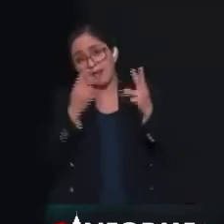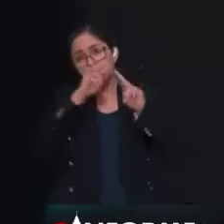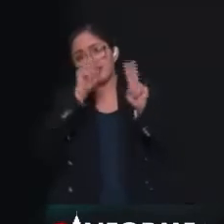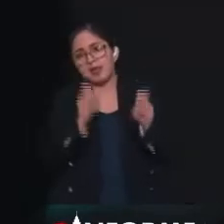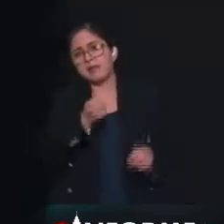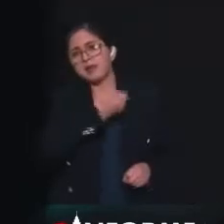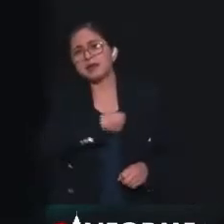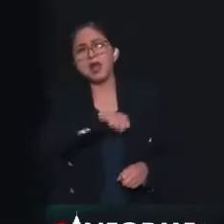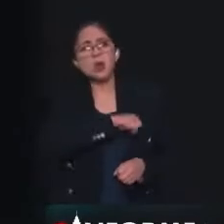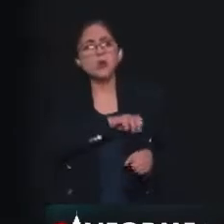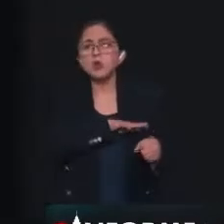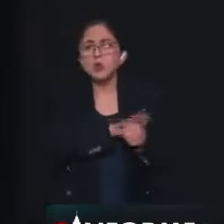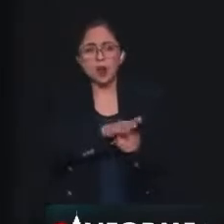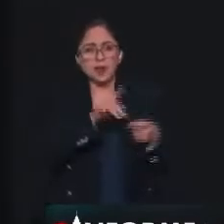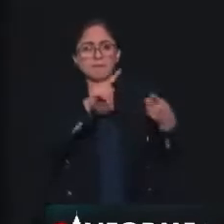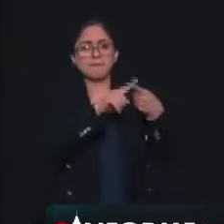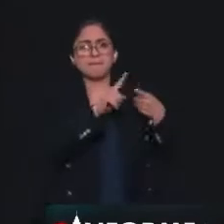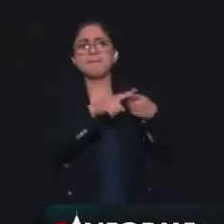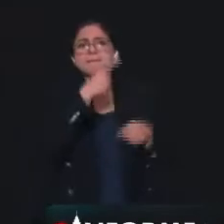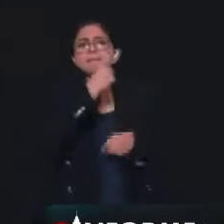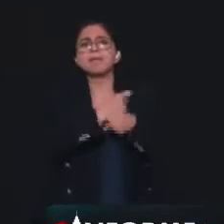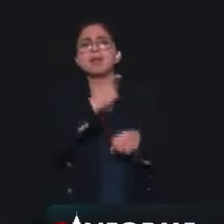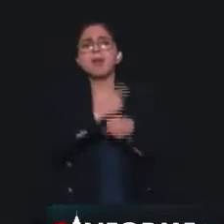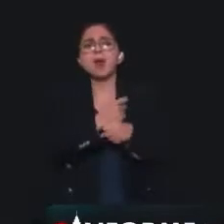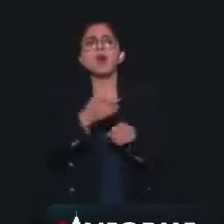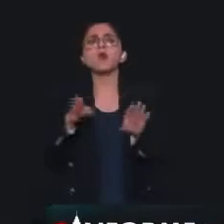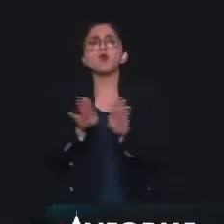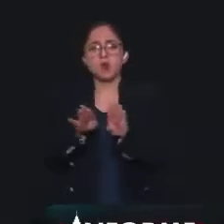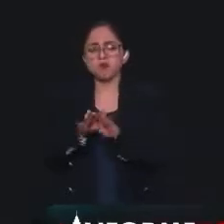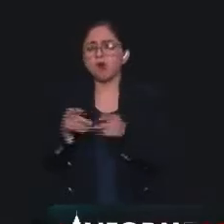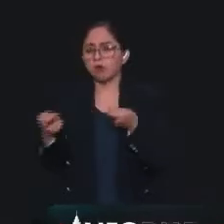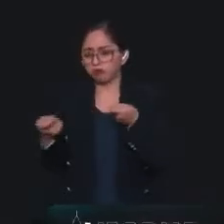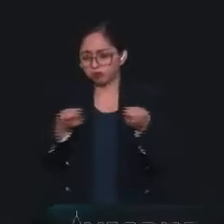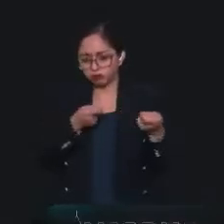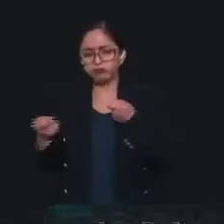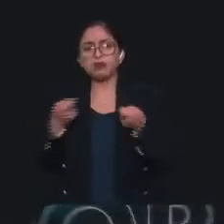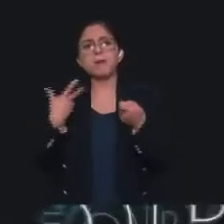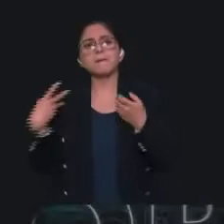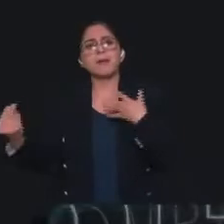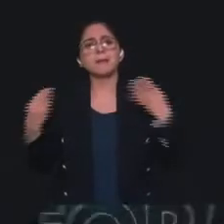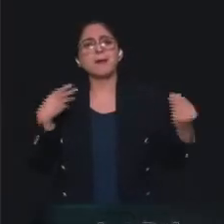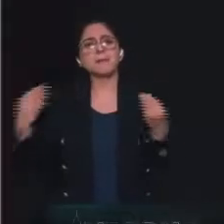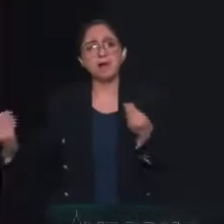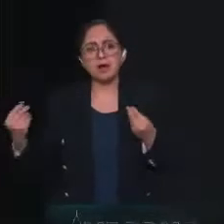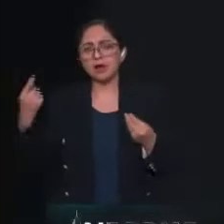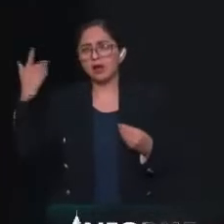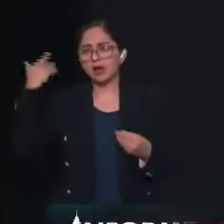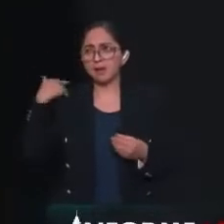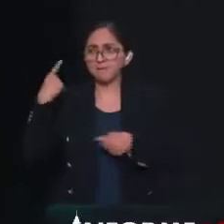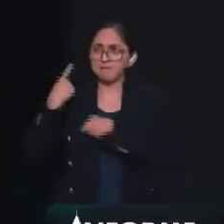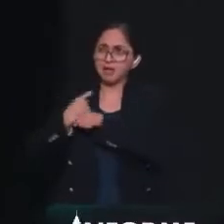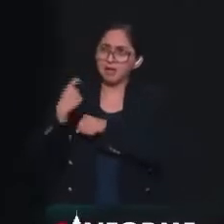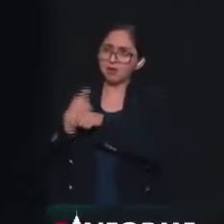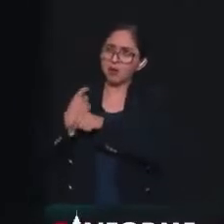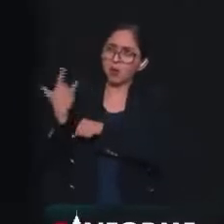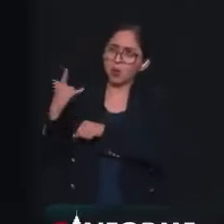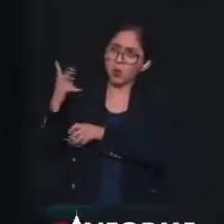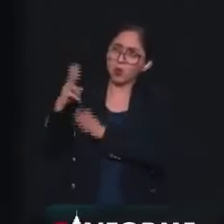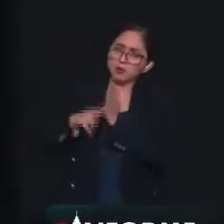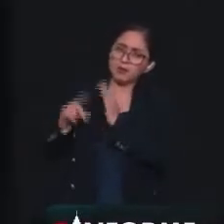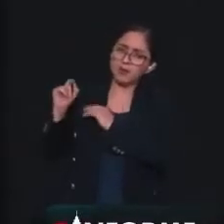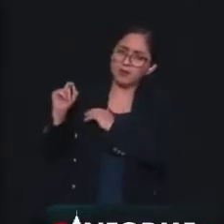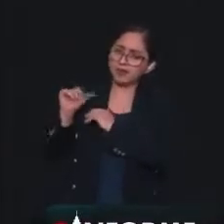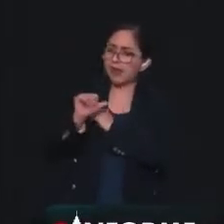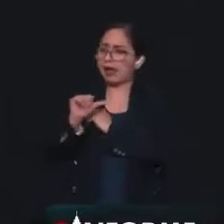primero, justamente con la estrategia de la pandemia, durante todo este último año, es decir, del 1 de julio del 2020 a